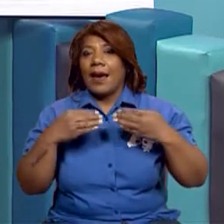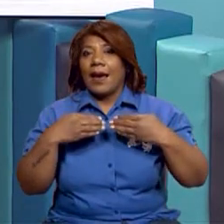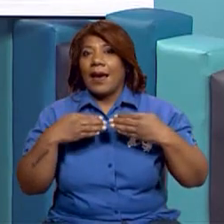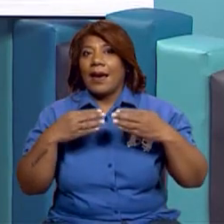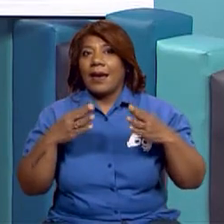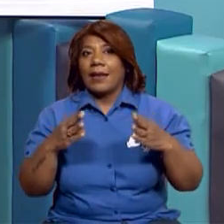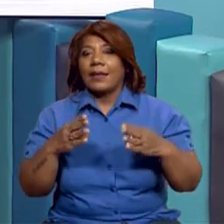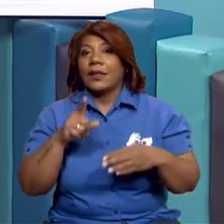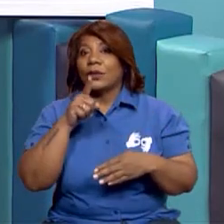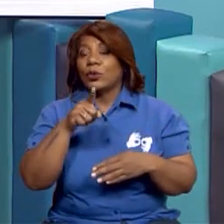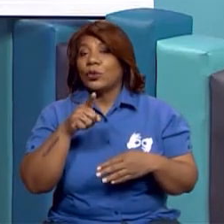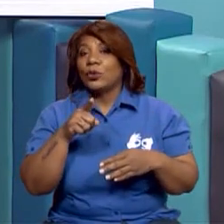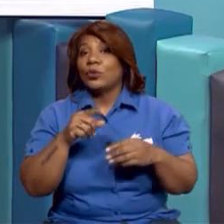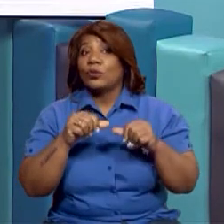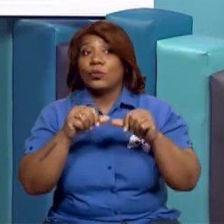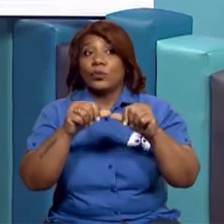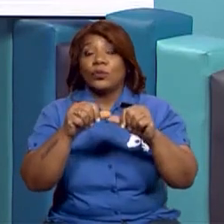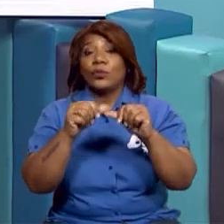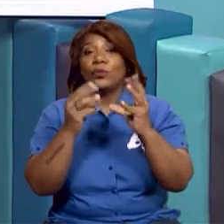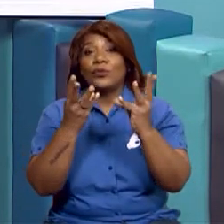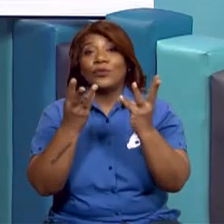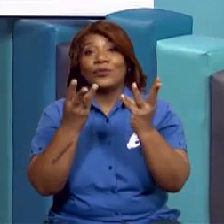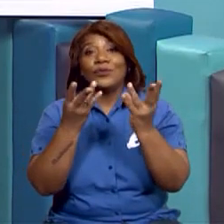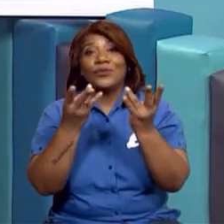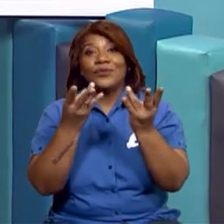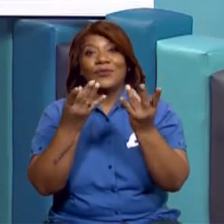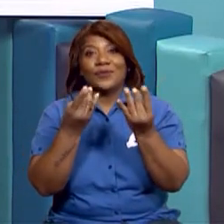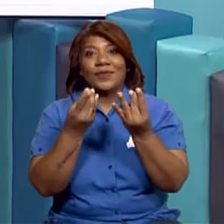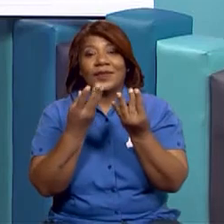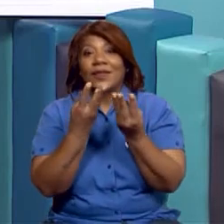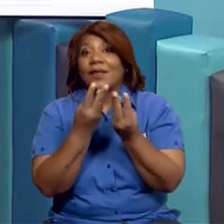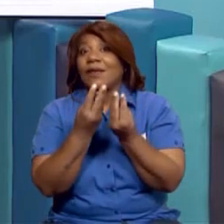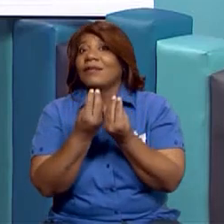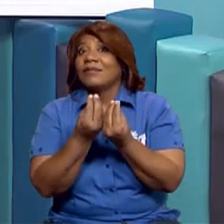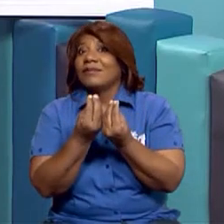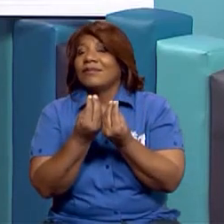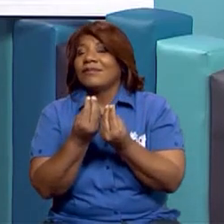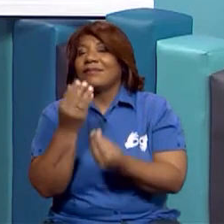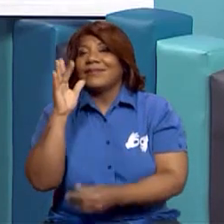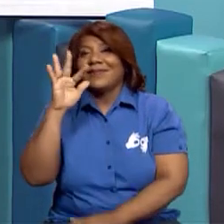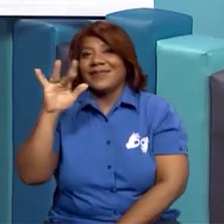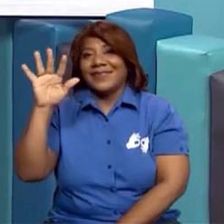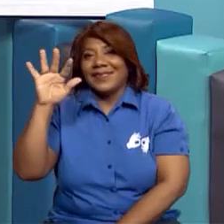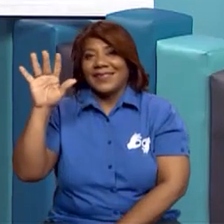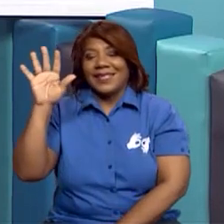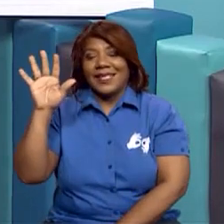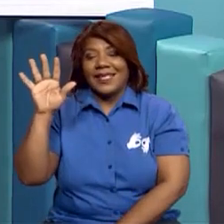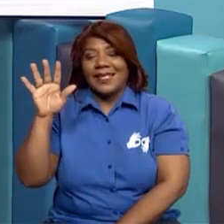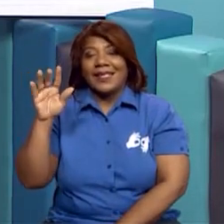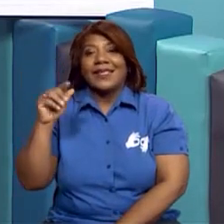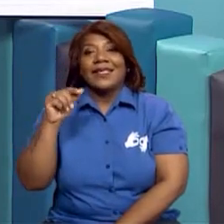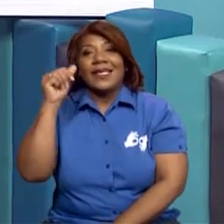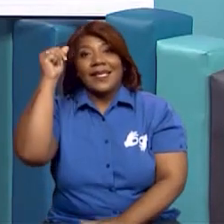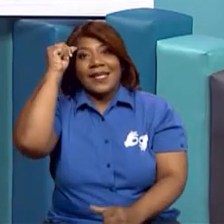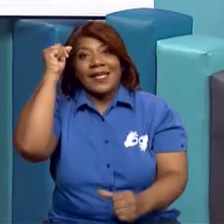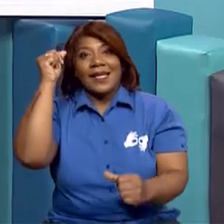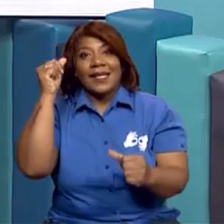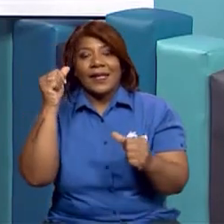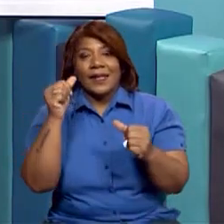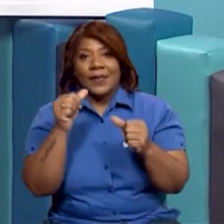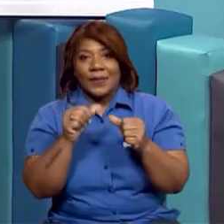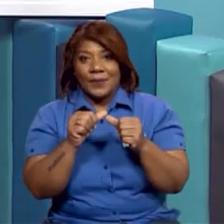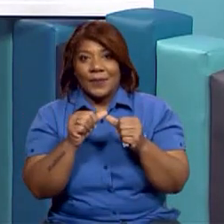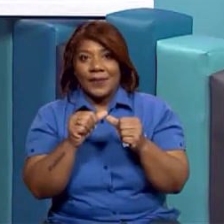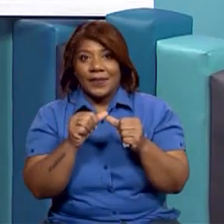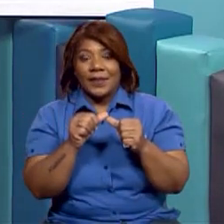poder continuar contando, ¿ok? Las letras y contando también cada casilla. Recuerda que